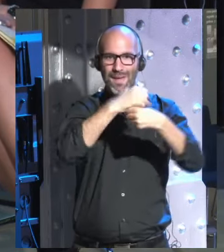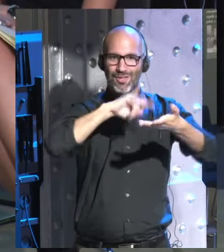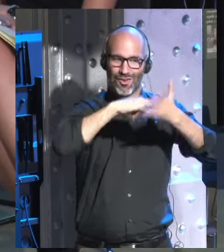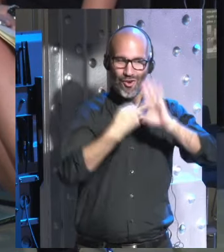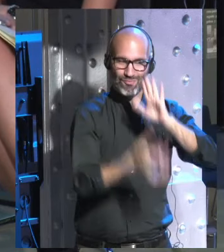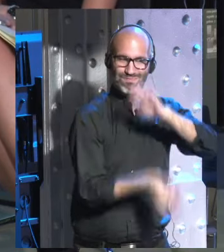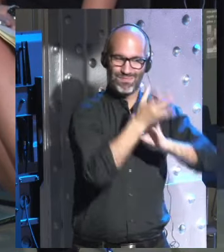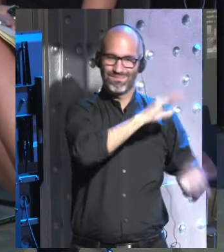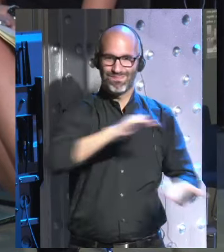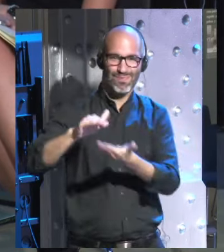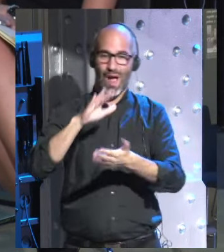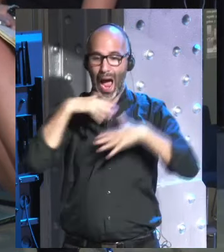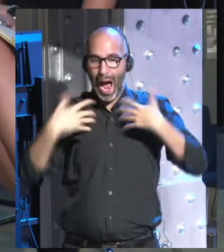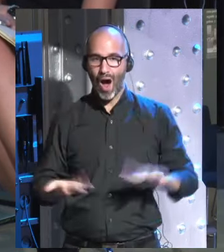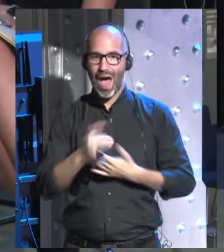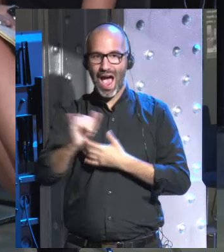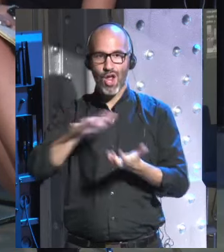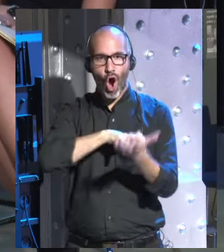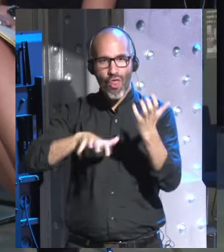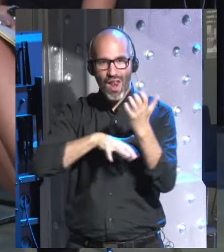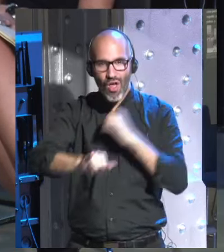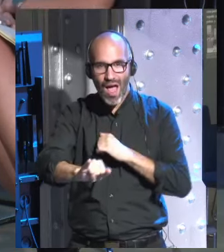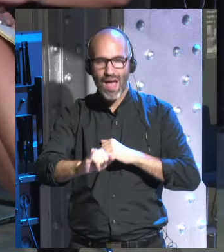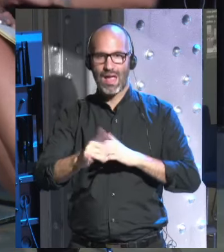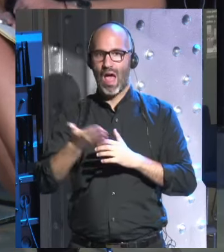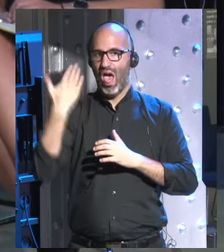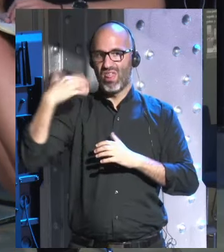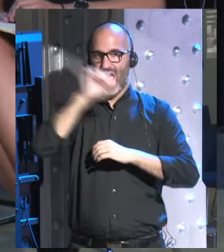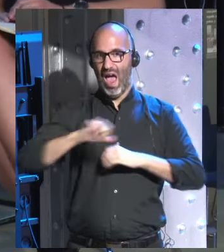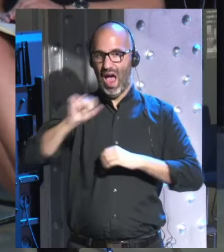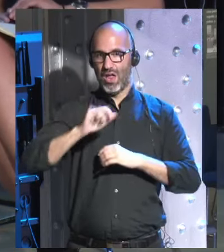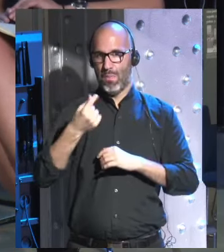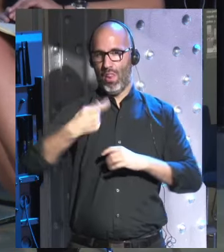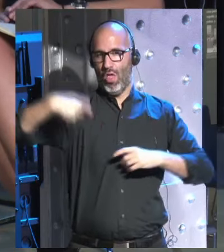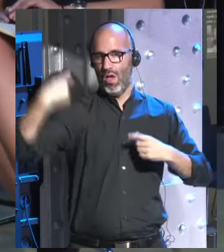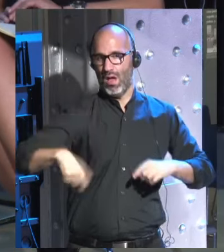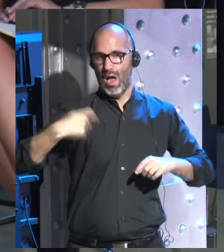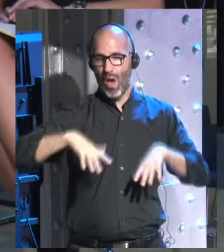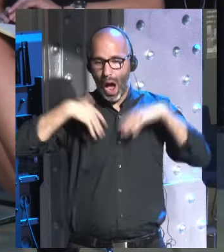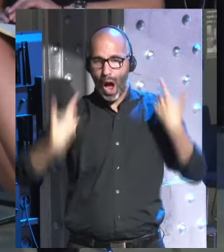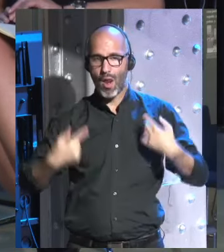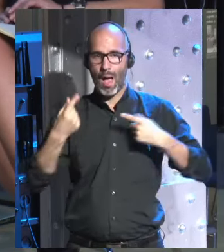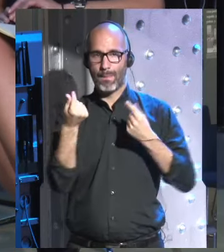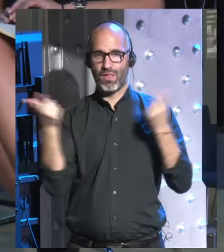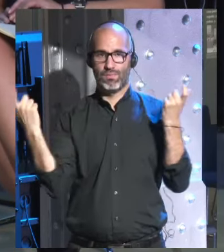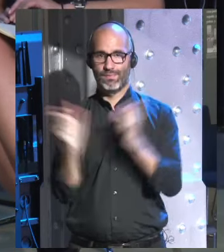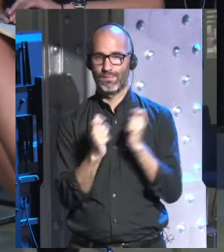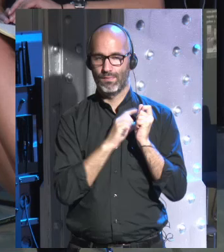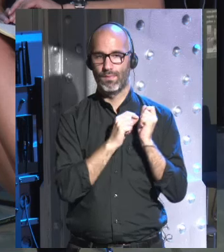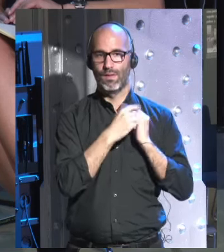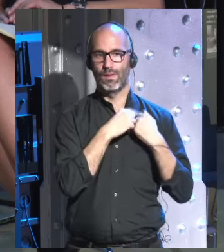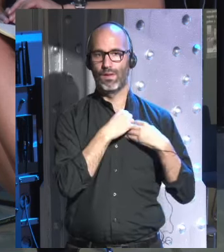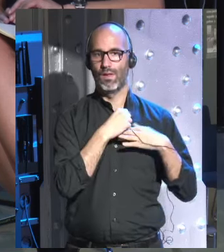tenemos ordenadores que hace años hubieran costado muchísimo dinero y ahora cuestan mucho menos entonces a lo mejor